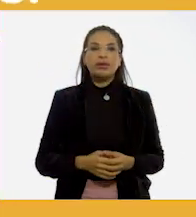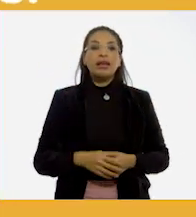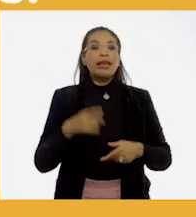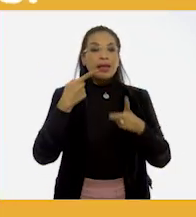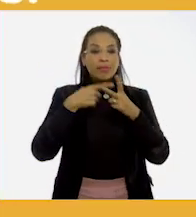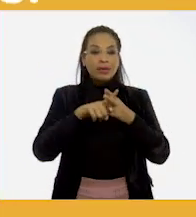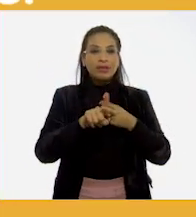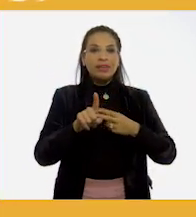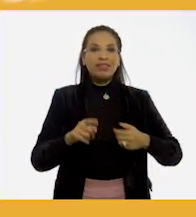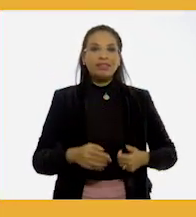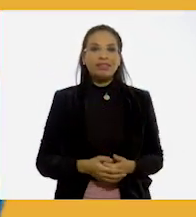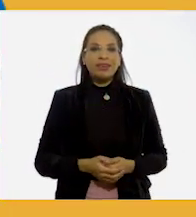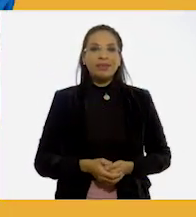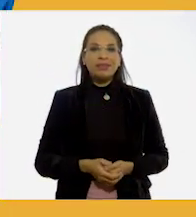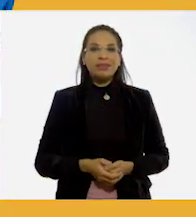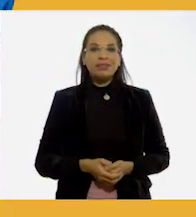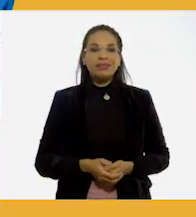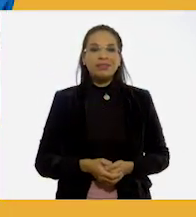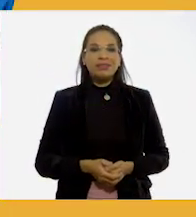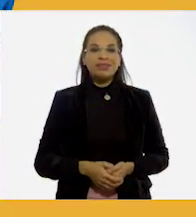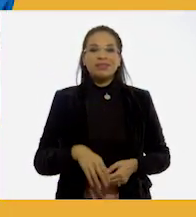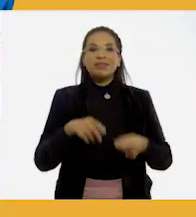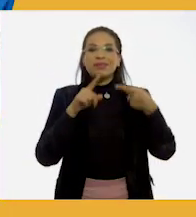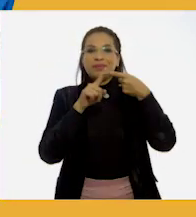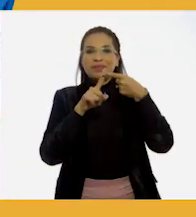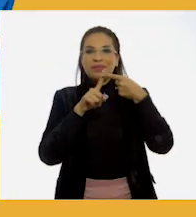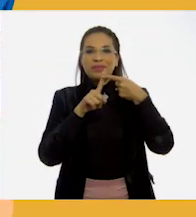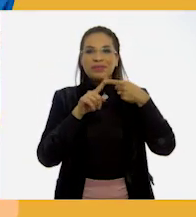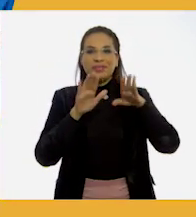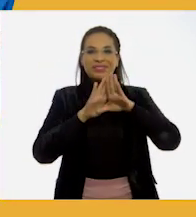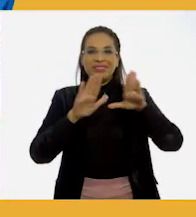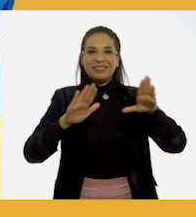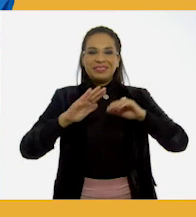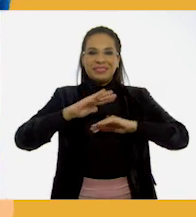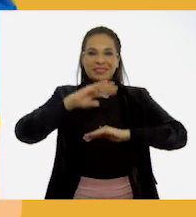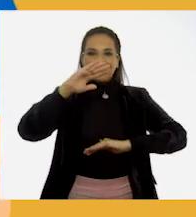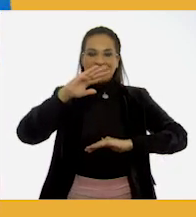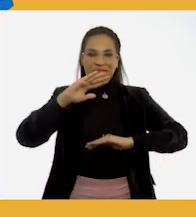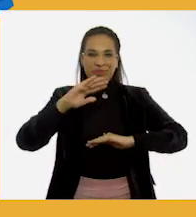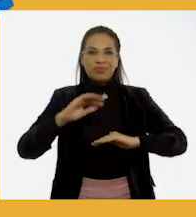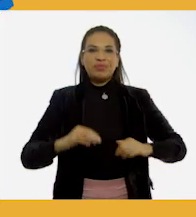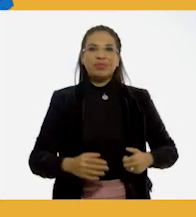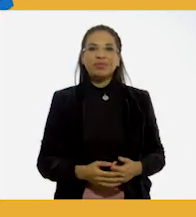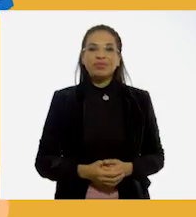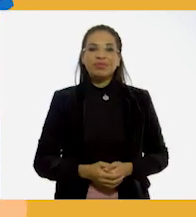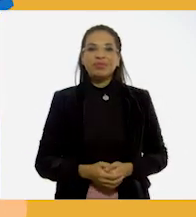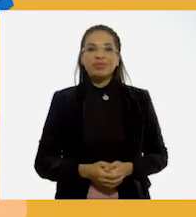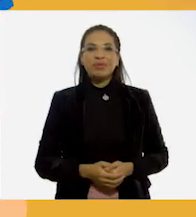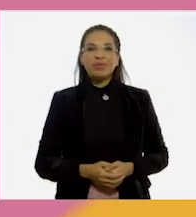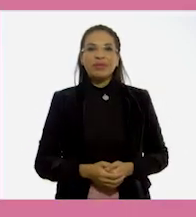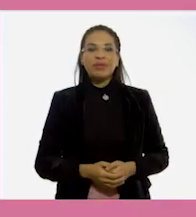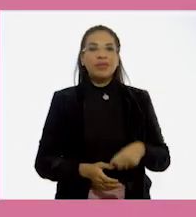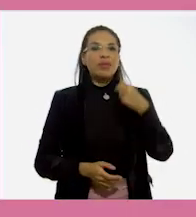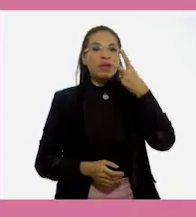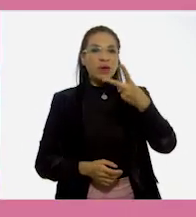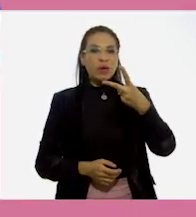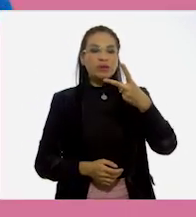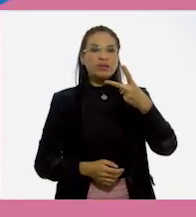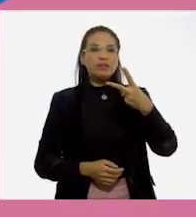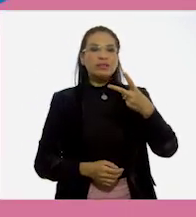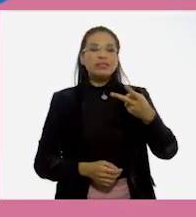¡Empecemos! 1. Estira la playera a lo largo y a lo ancho. 2.